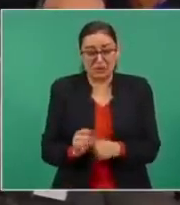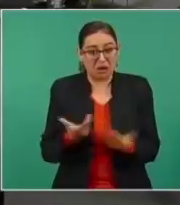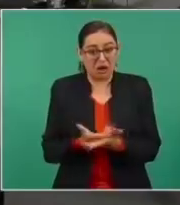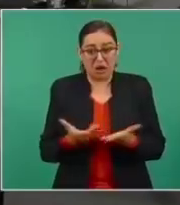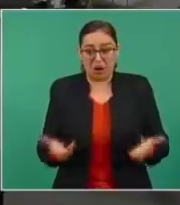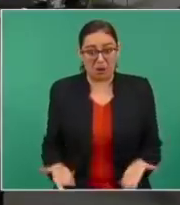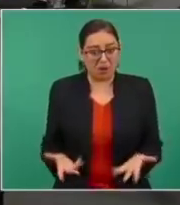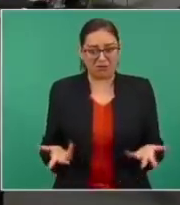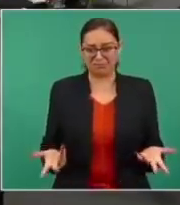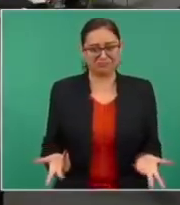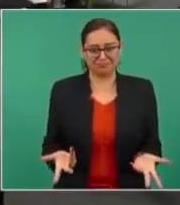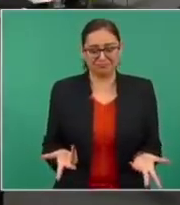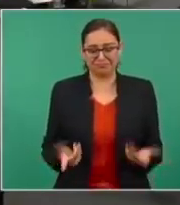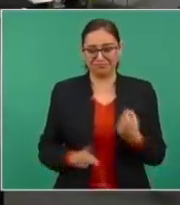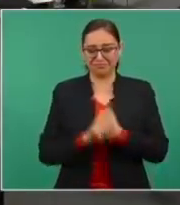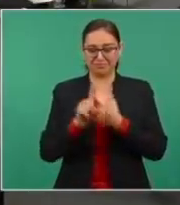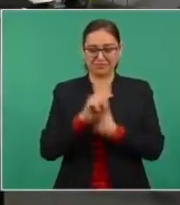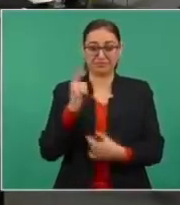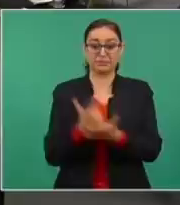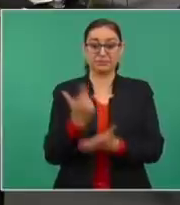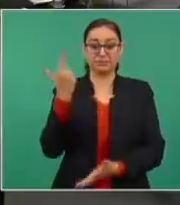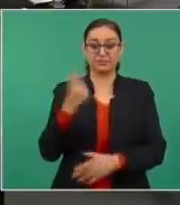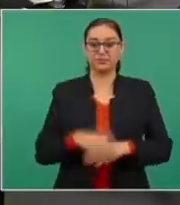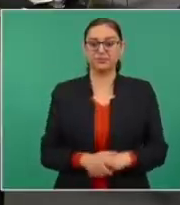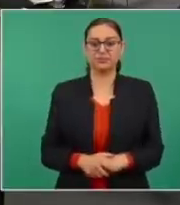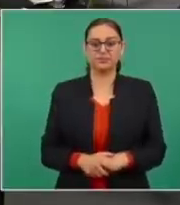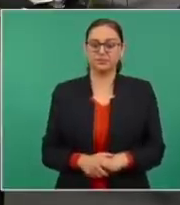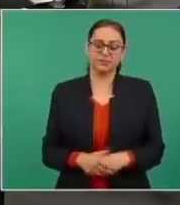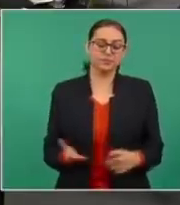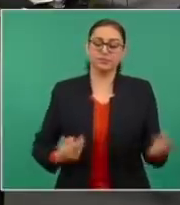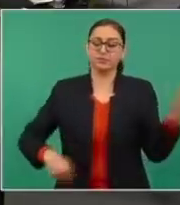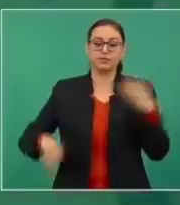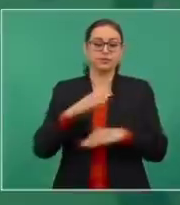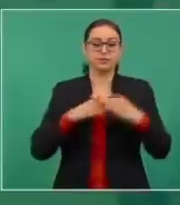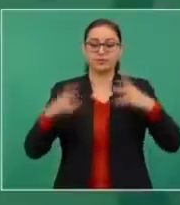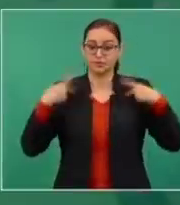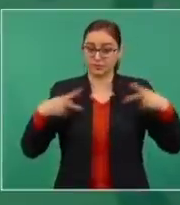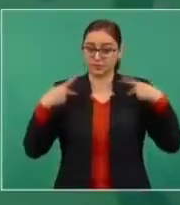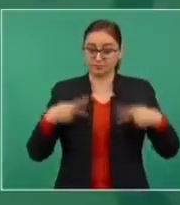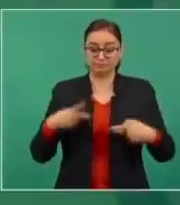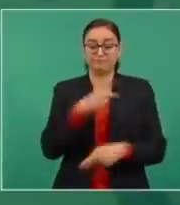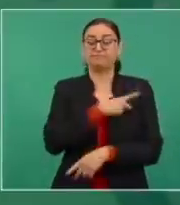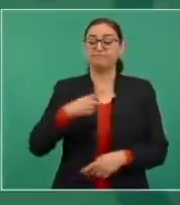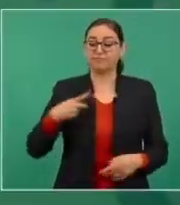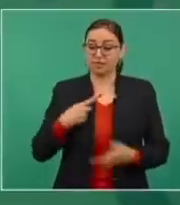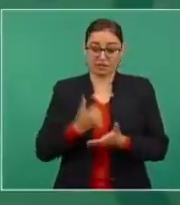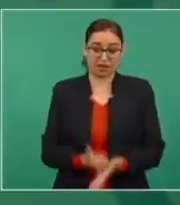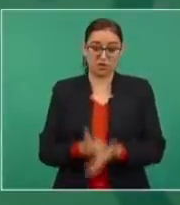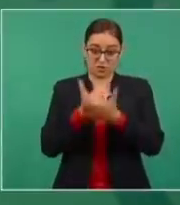Todos, todos, todos tienen que ayudar a la reconciliación ahí. Yo,